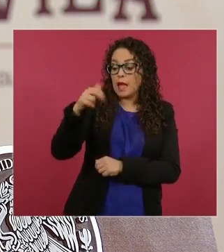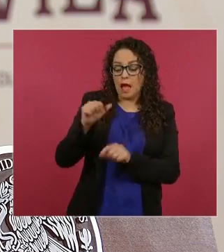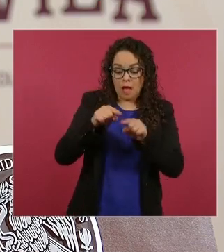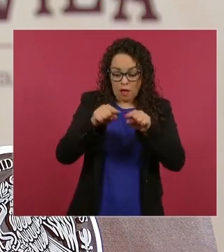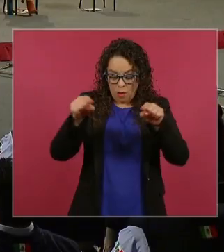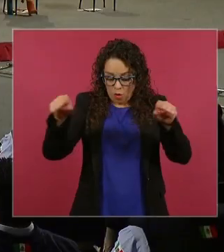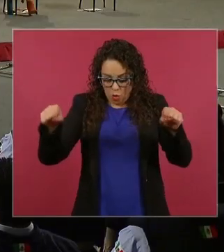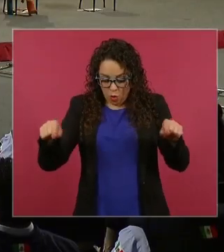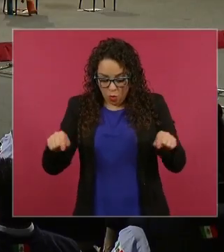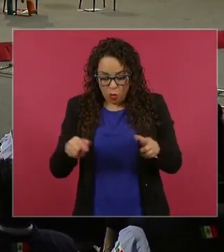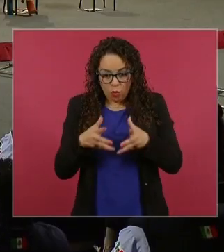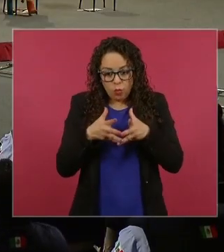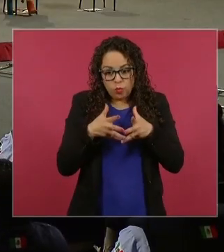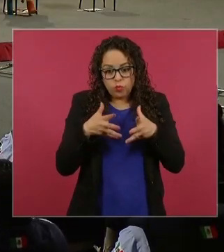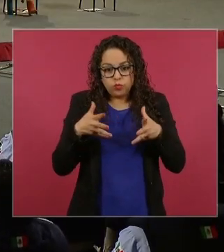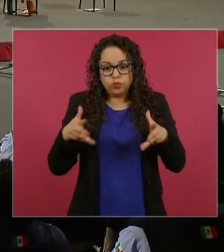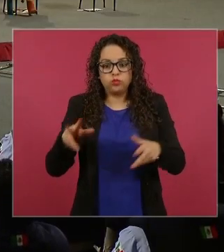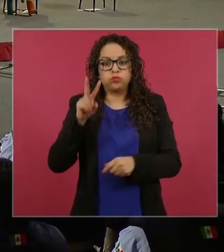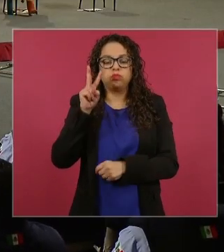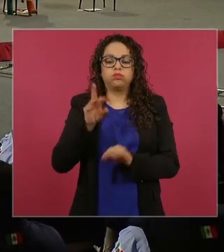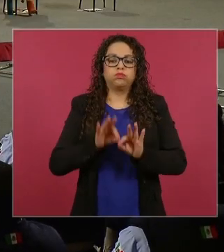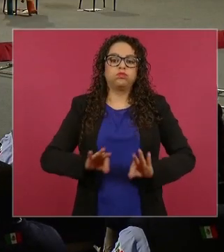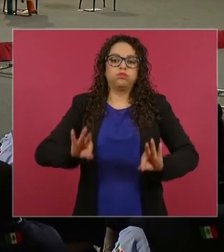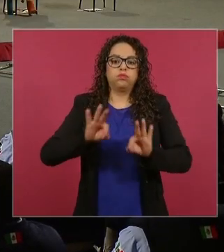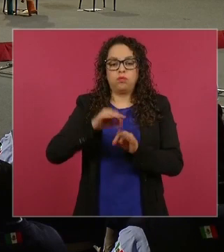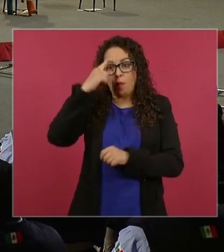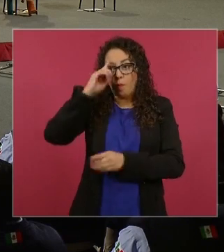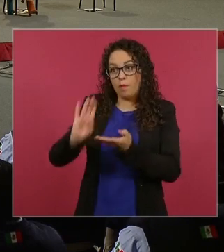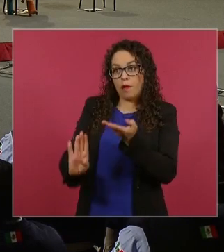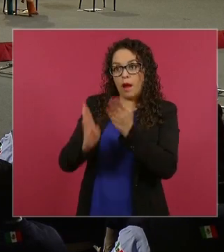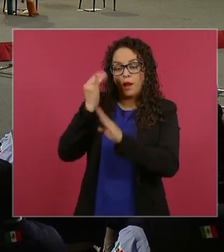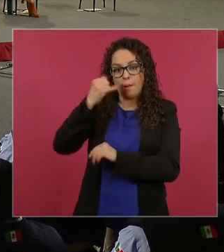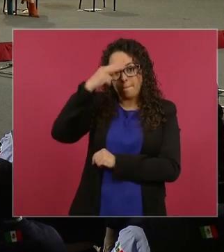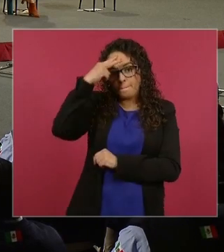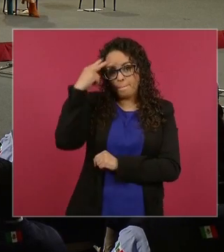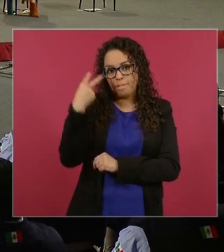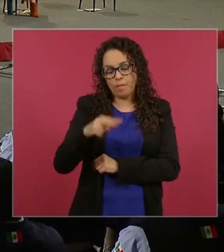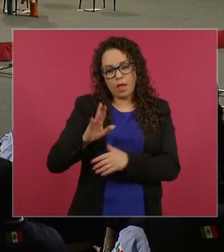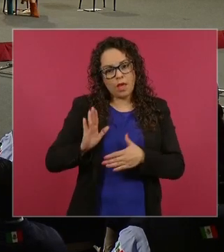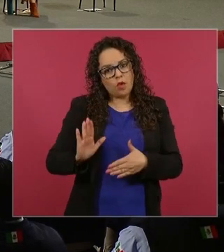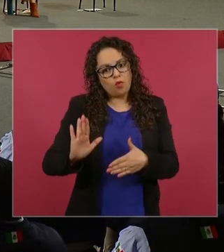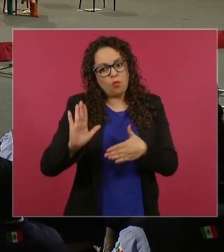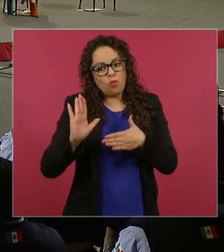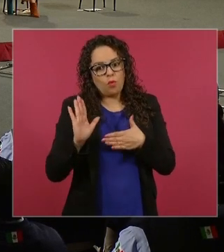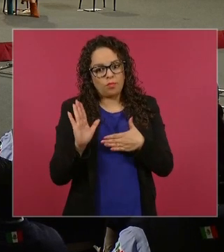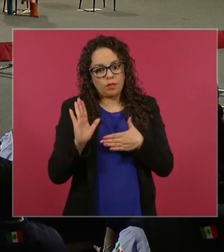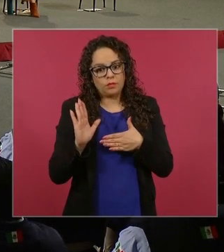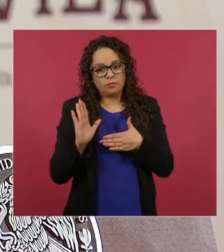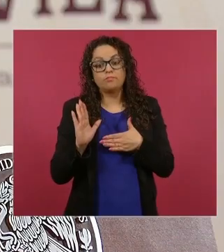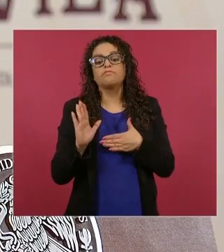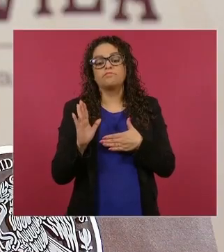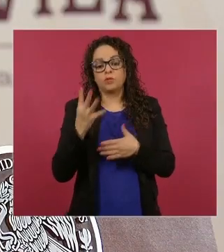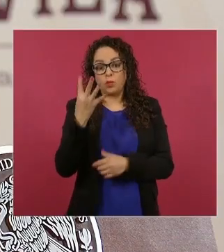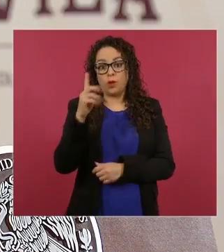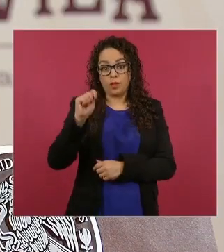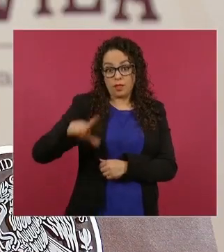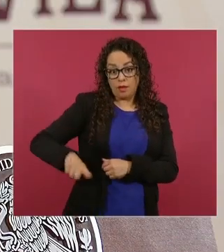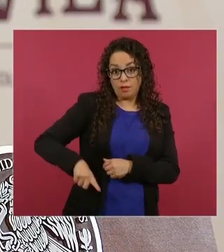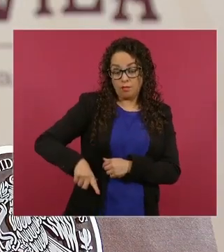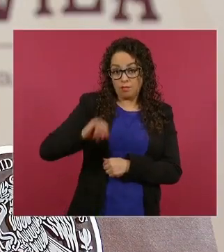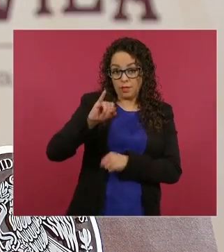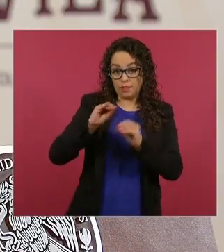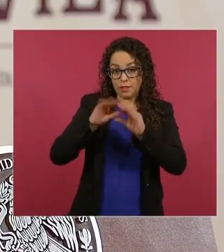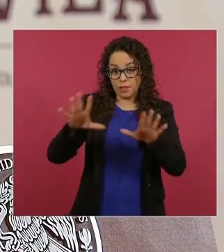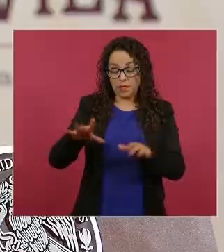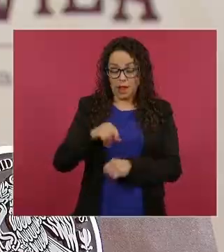compromiso y regalo para México y para el mundo. Sí, el gobierno de la Cuarta Transformación sí se compromete con